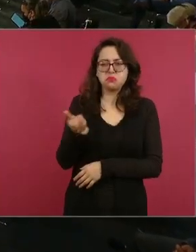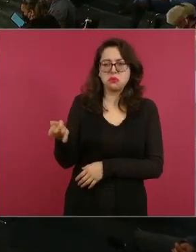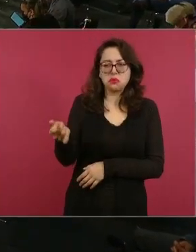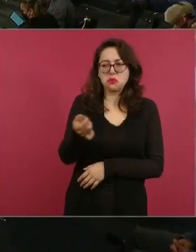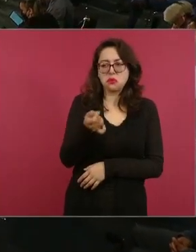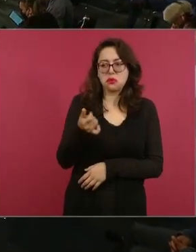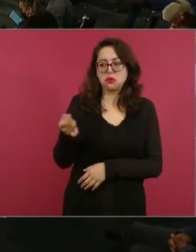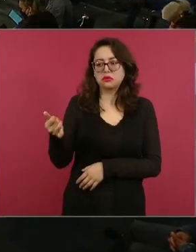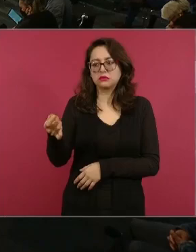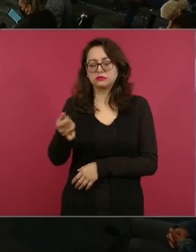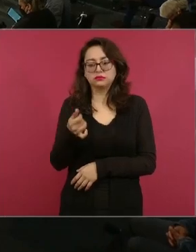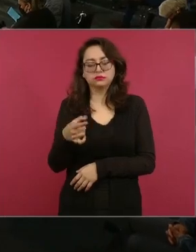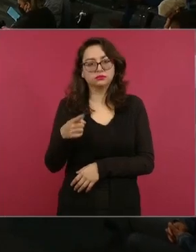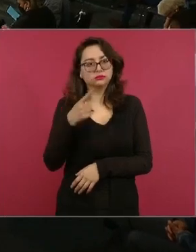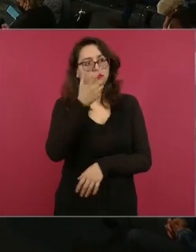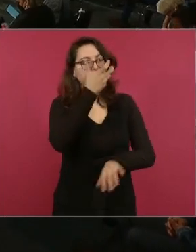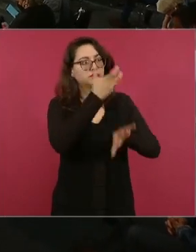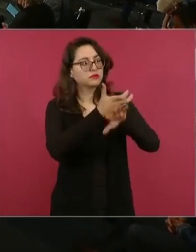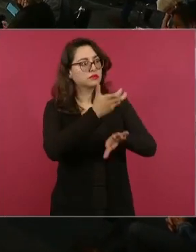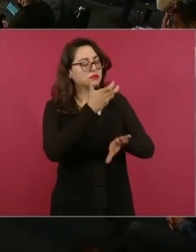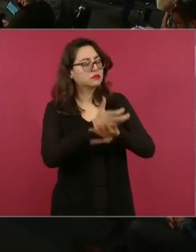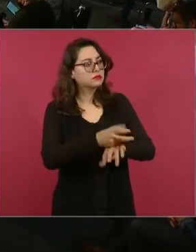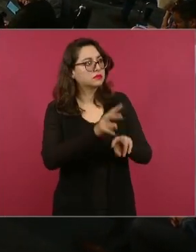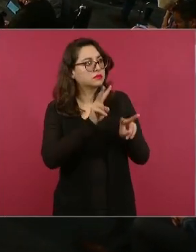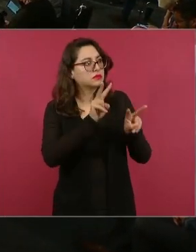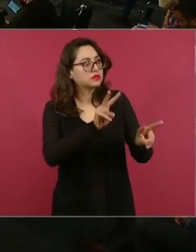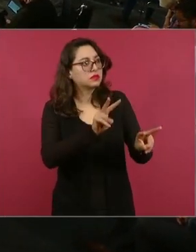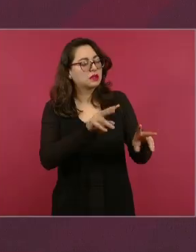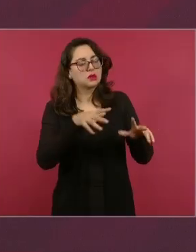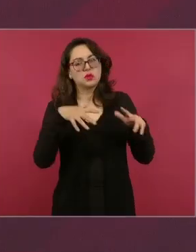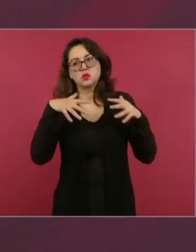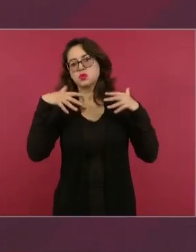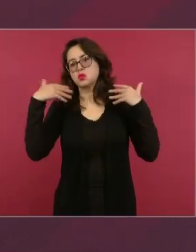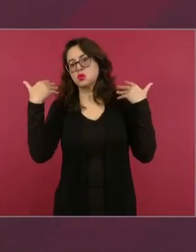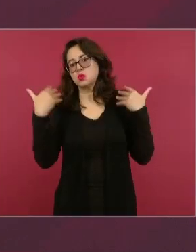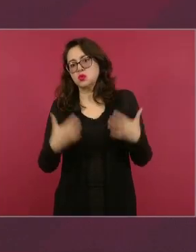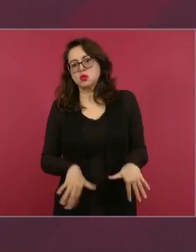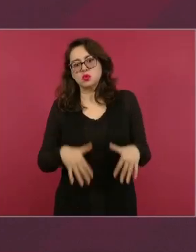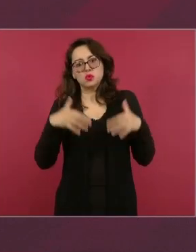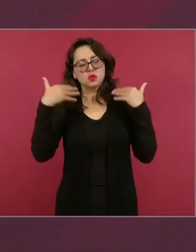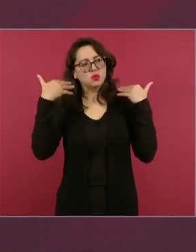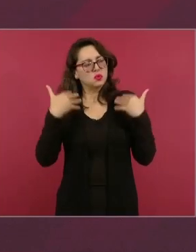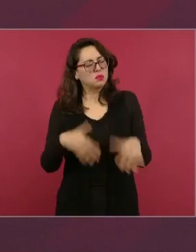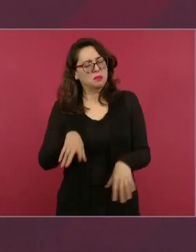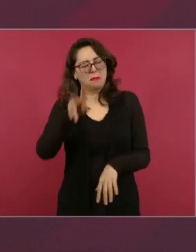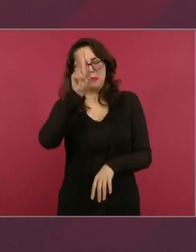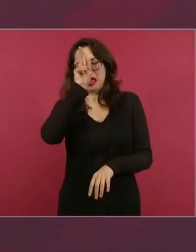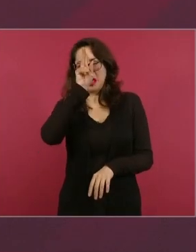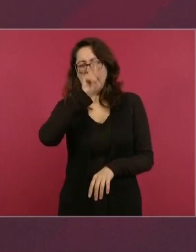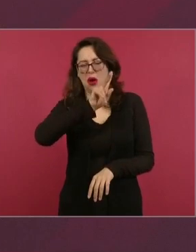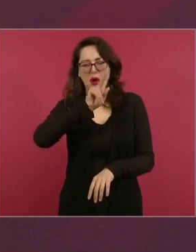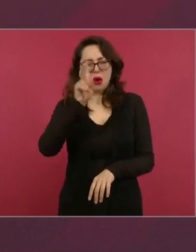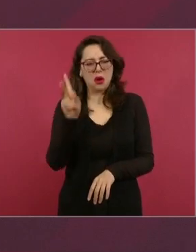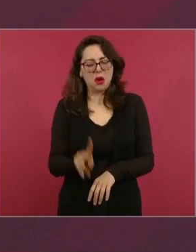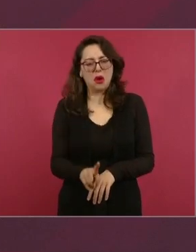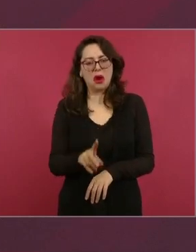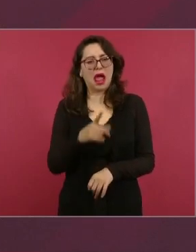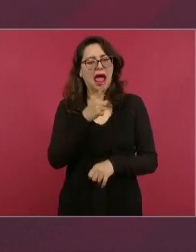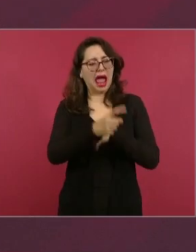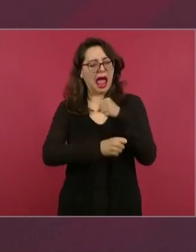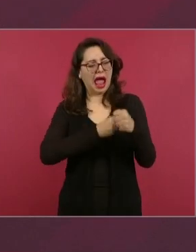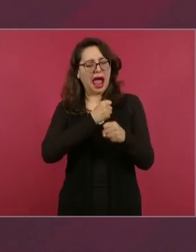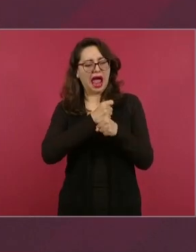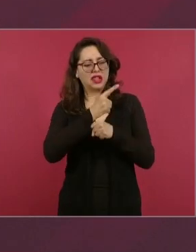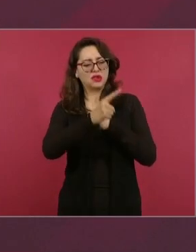tiene un consumo de fentanilo que les produce 100 mil